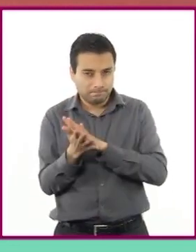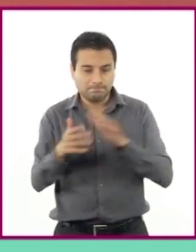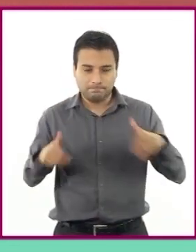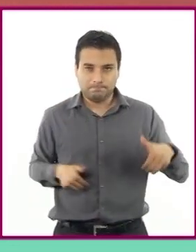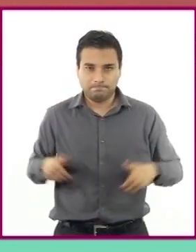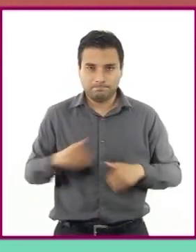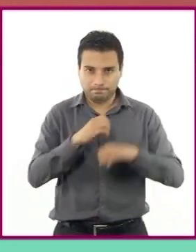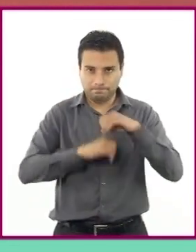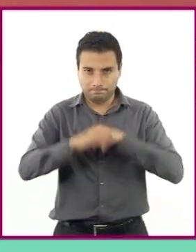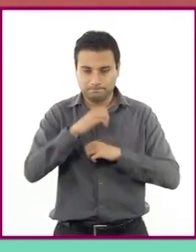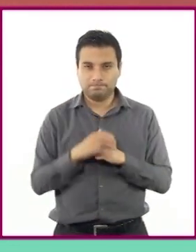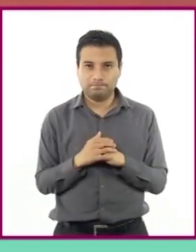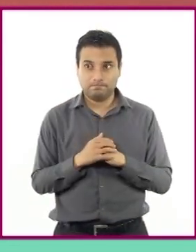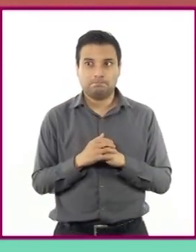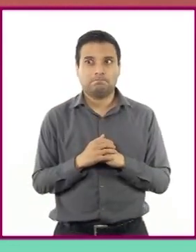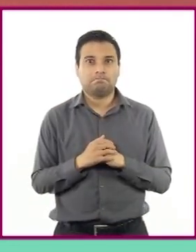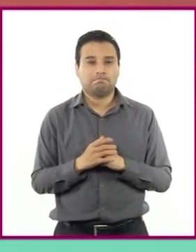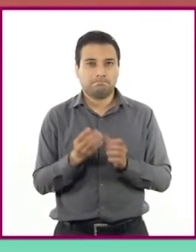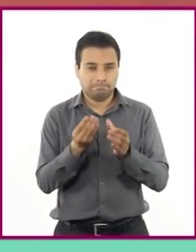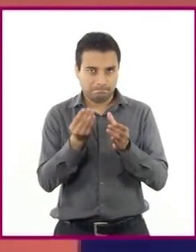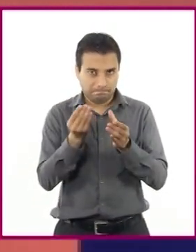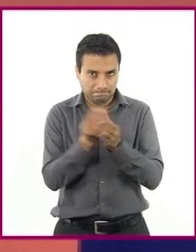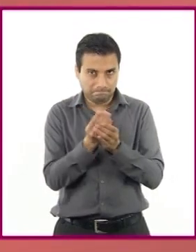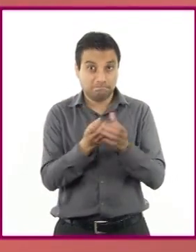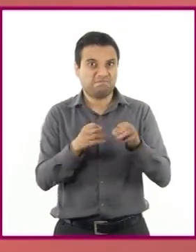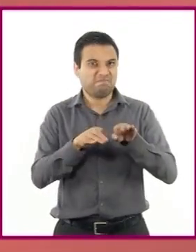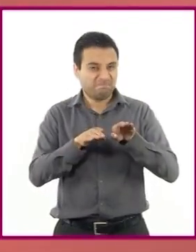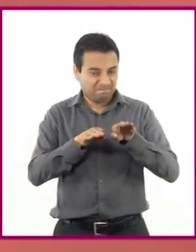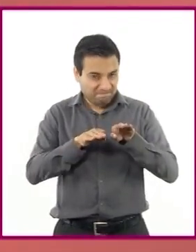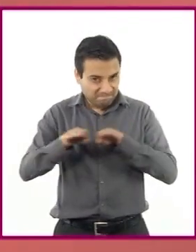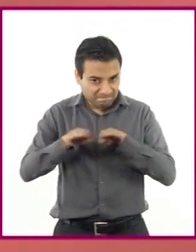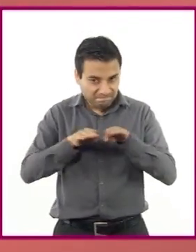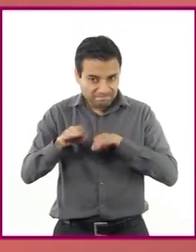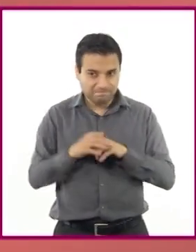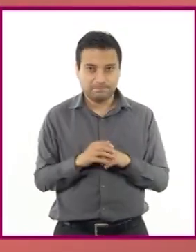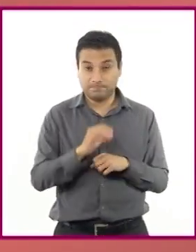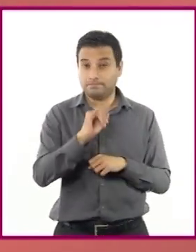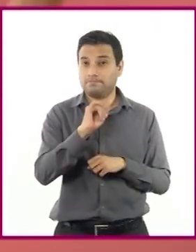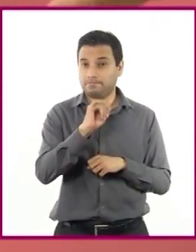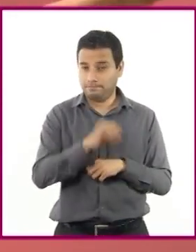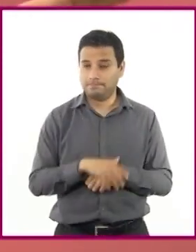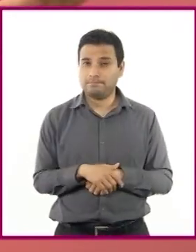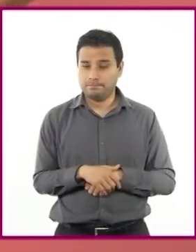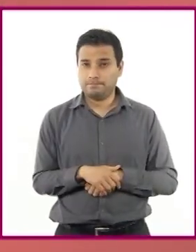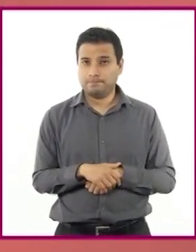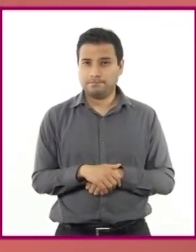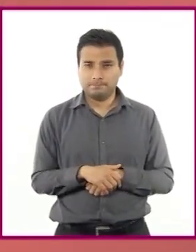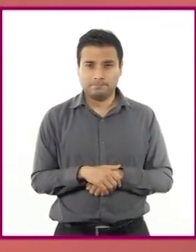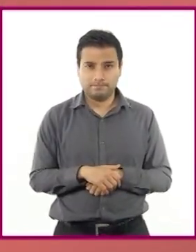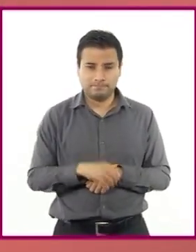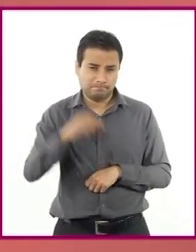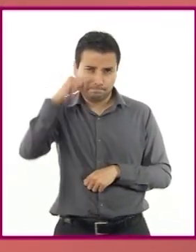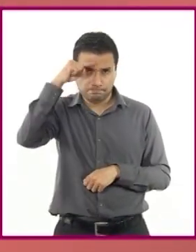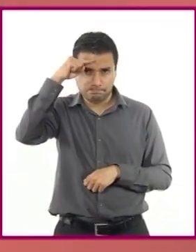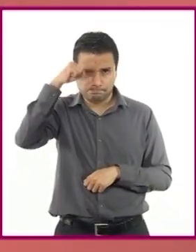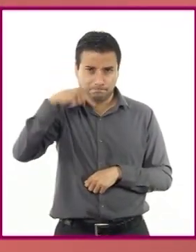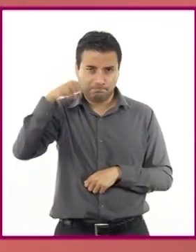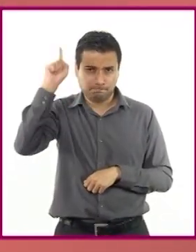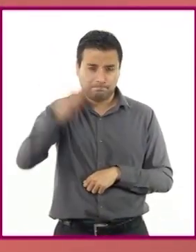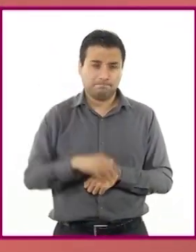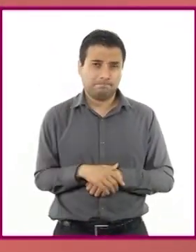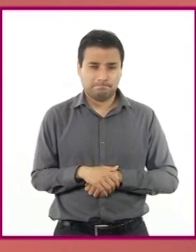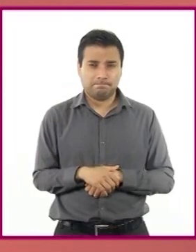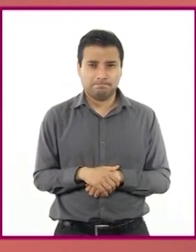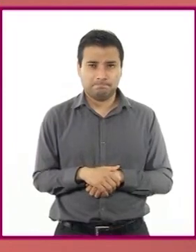Por lo que veo, será una sesión de mucho trabajo. Trabajo, sí. Pero no será difícil. Es práctica,